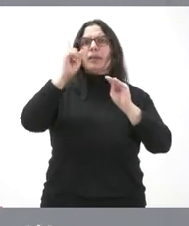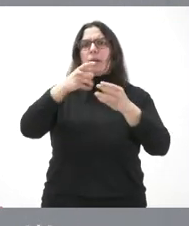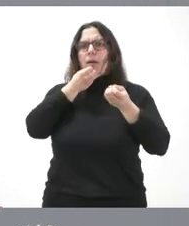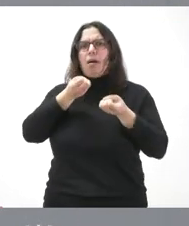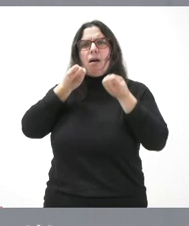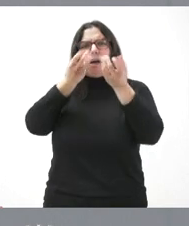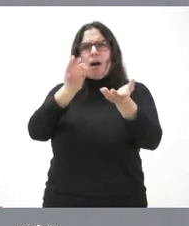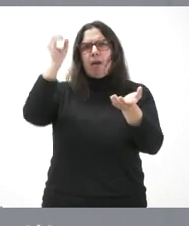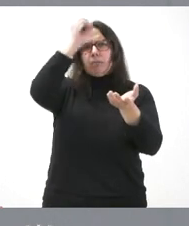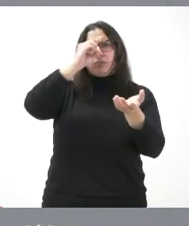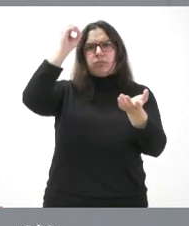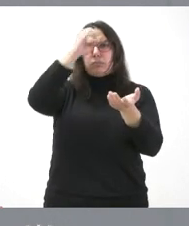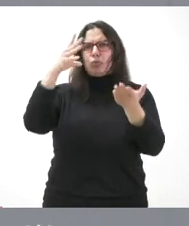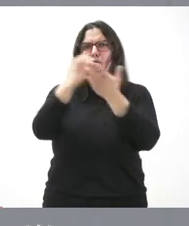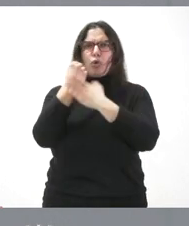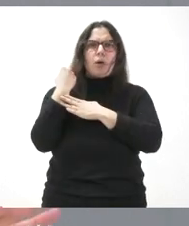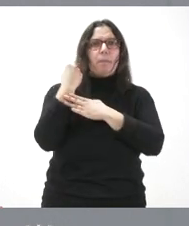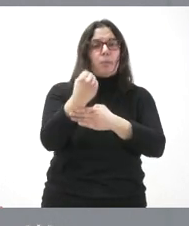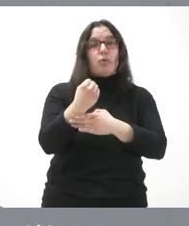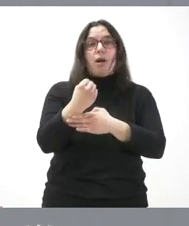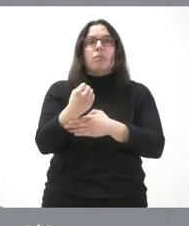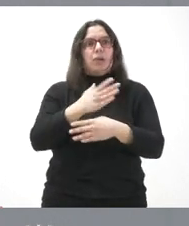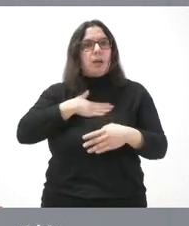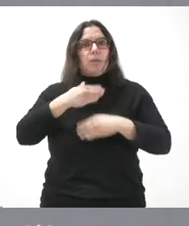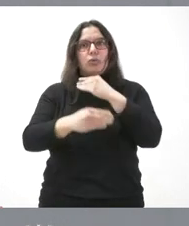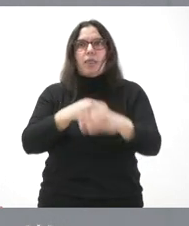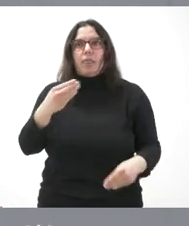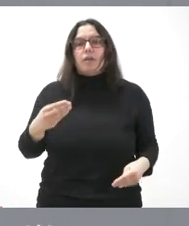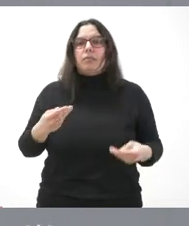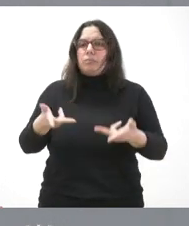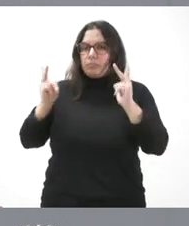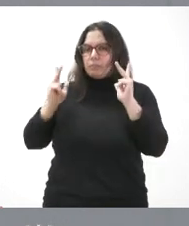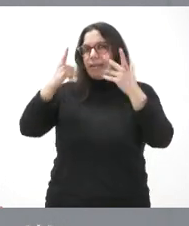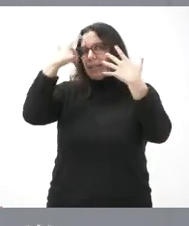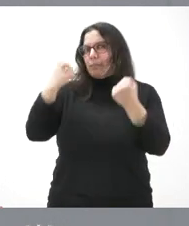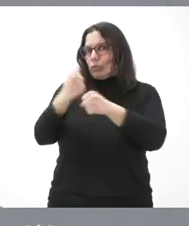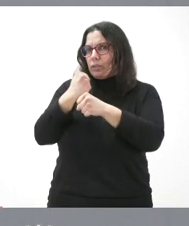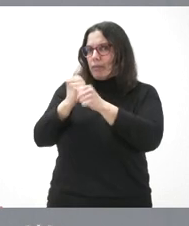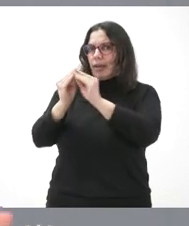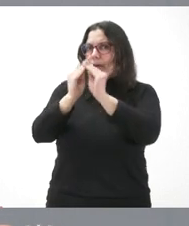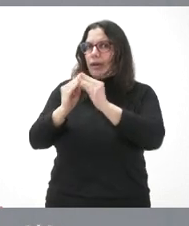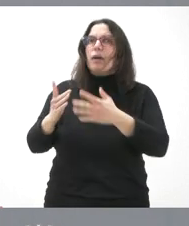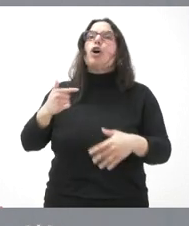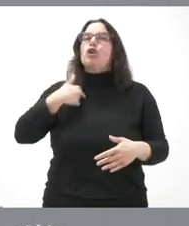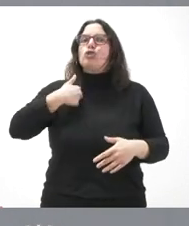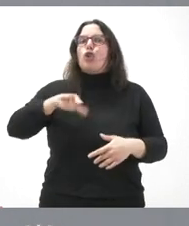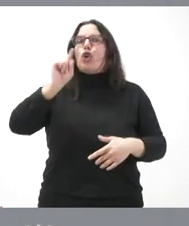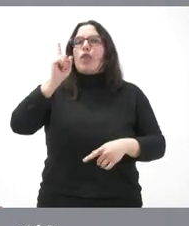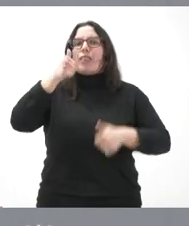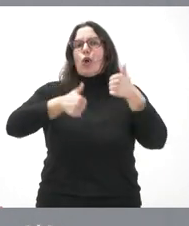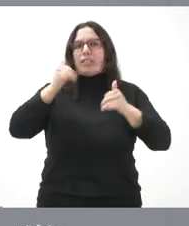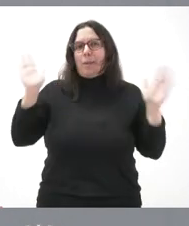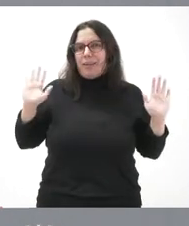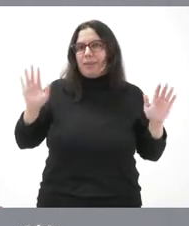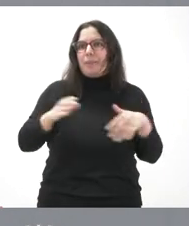apoyo de todo el arco parlamentario defendiendo esto y lo vamos a hacer. Dejemos que trabajen los expertos. El examen no lo voy a poner yo, si les sirve de